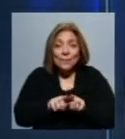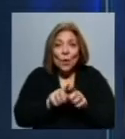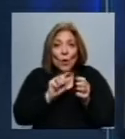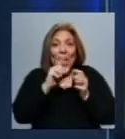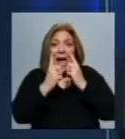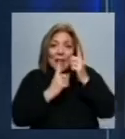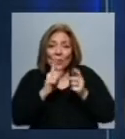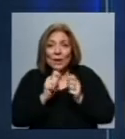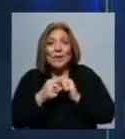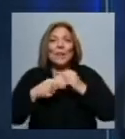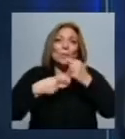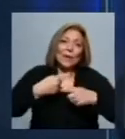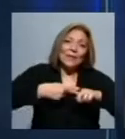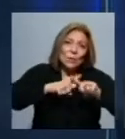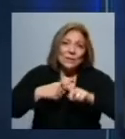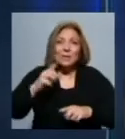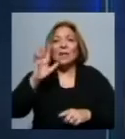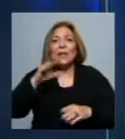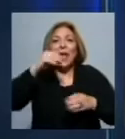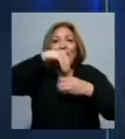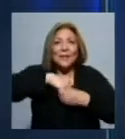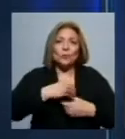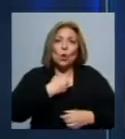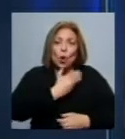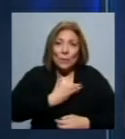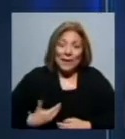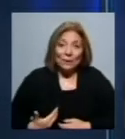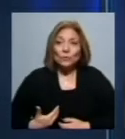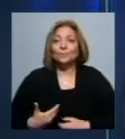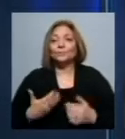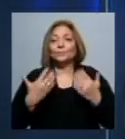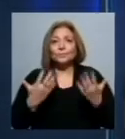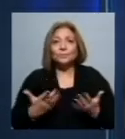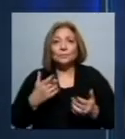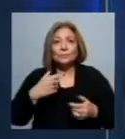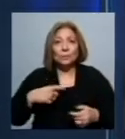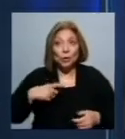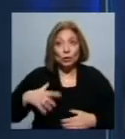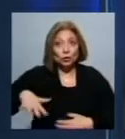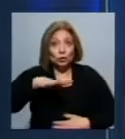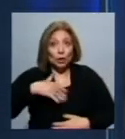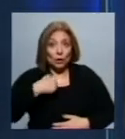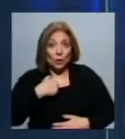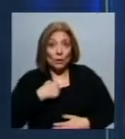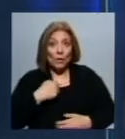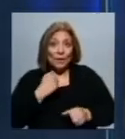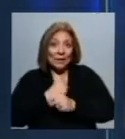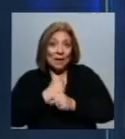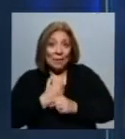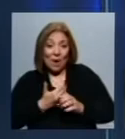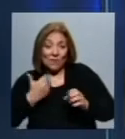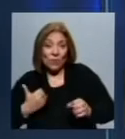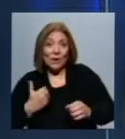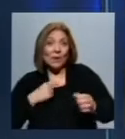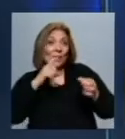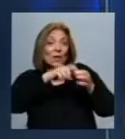Obviamente esto después llevó a todo un proceso de discusión al interior del Poder Ejecutivo y desde la sociedad civil, que es donde nosotros participamos